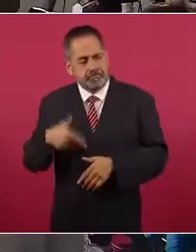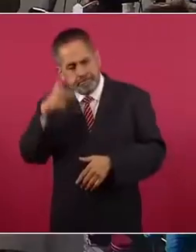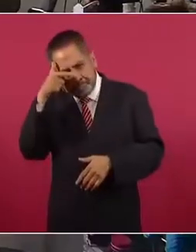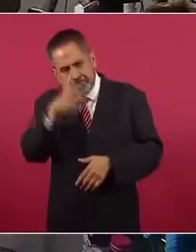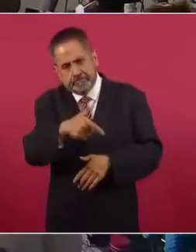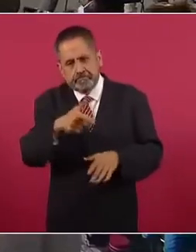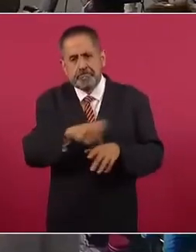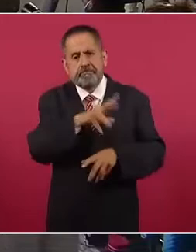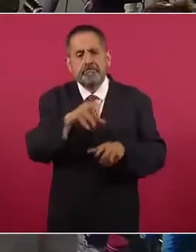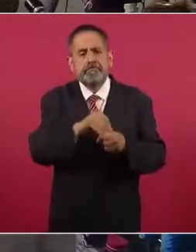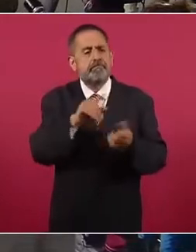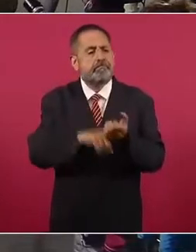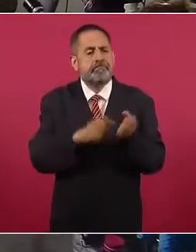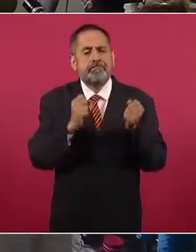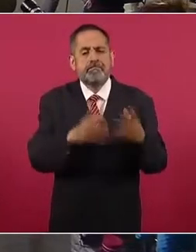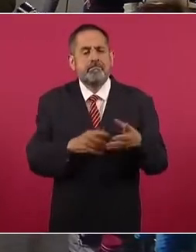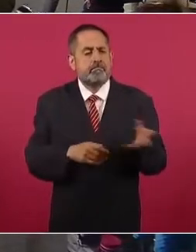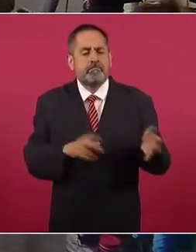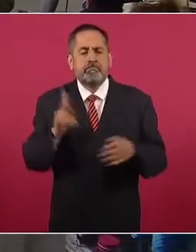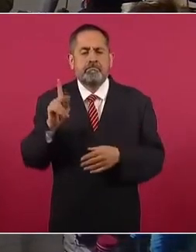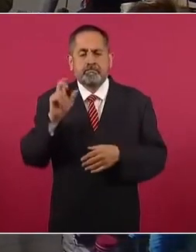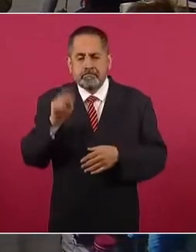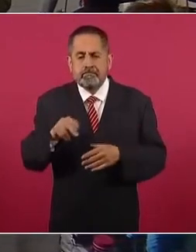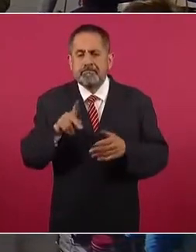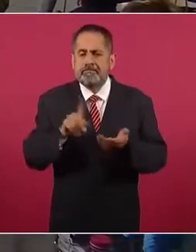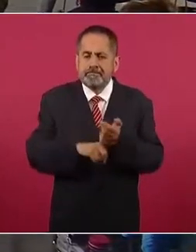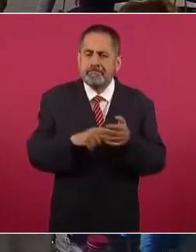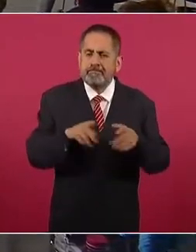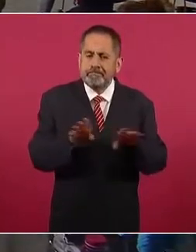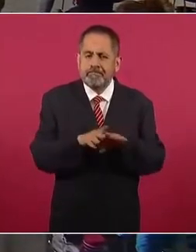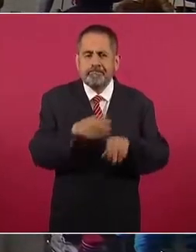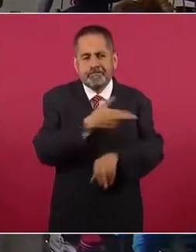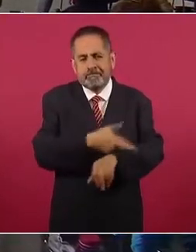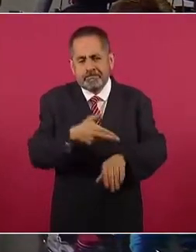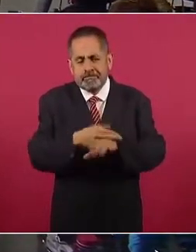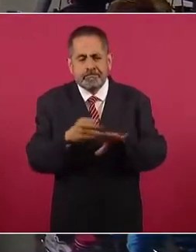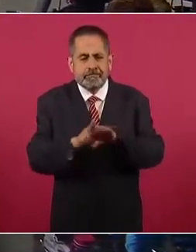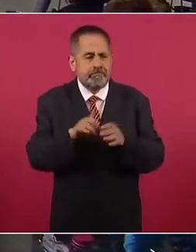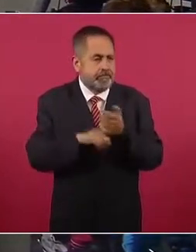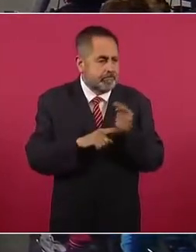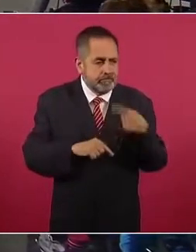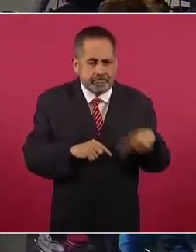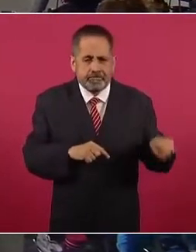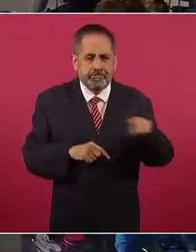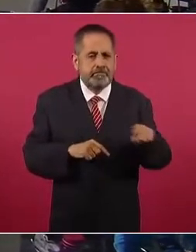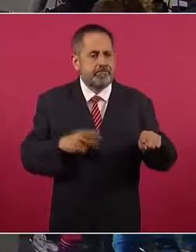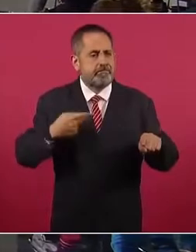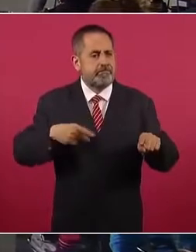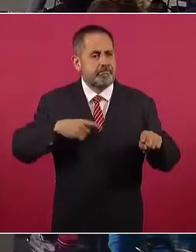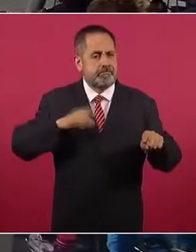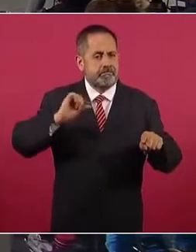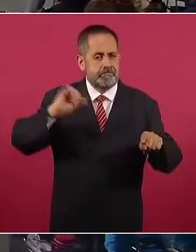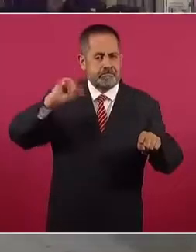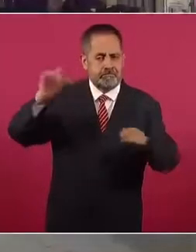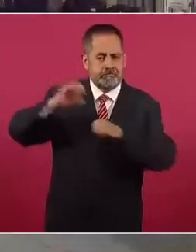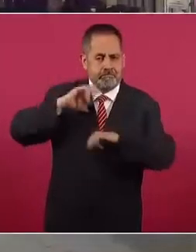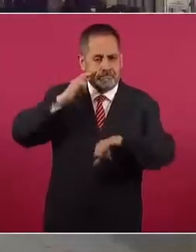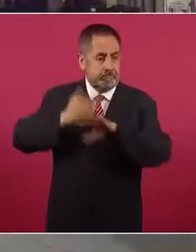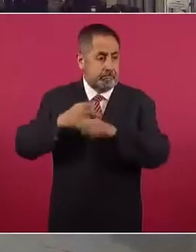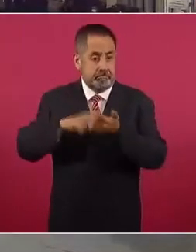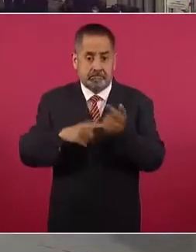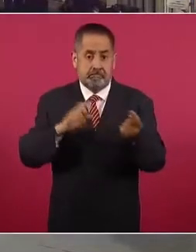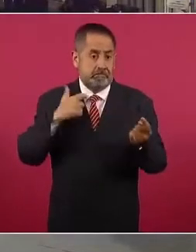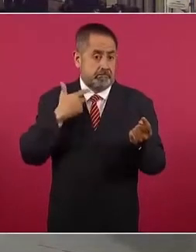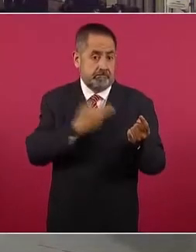todo este entramado, pues las estrategias, las maneras en las que personas con alto cargos, en este caso el presidente,